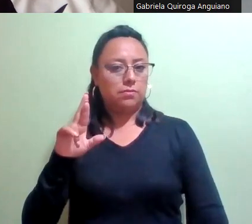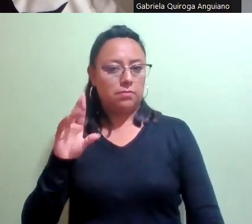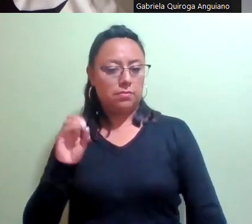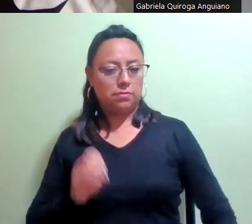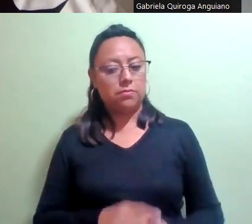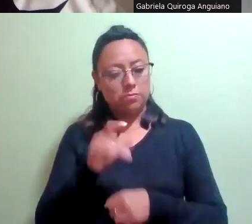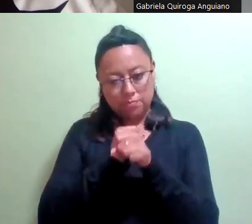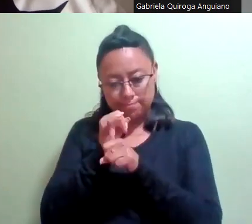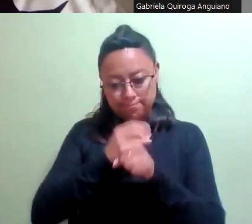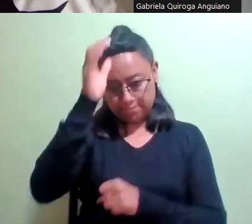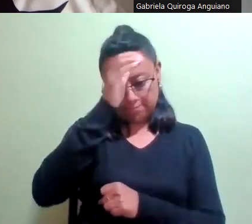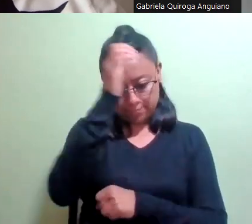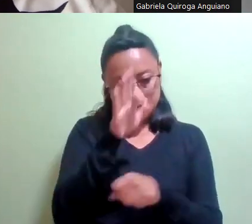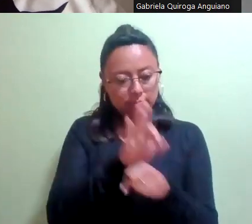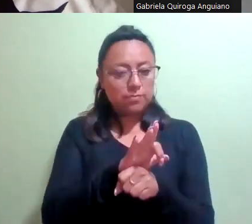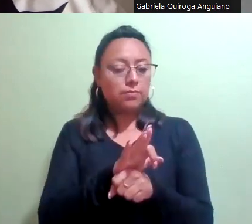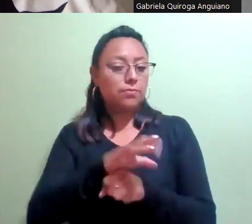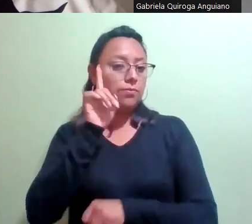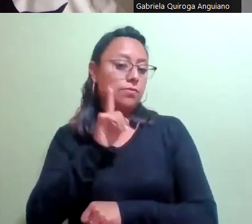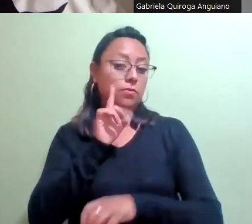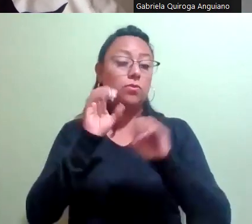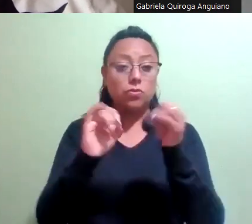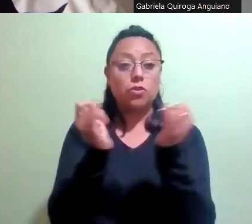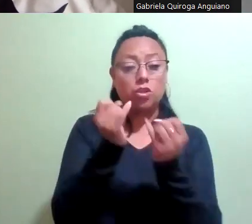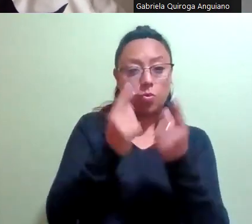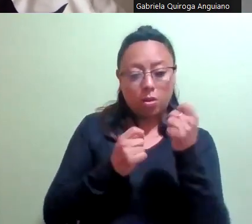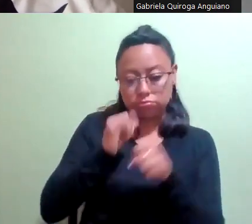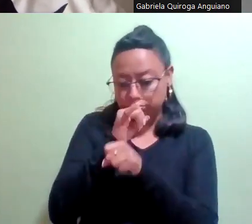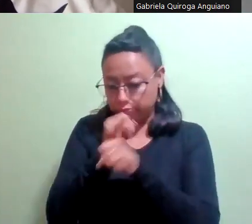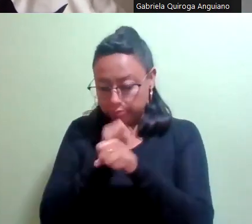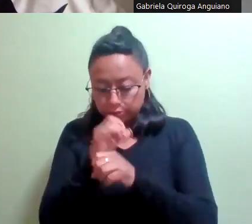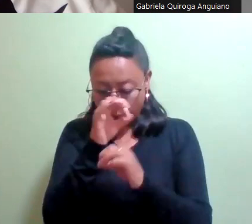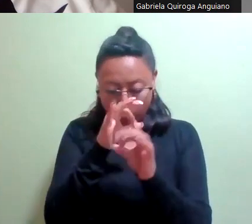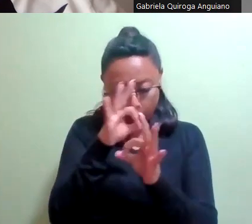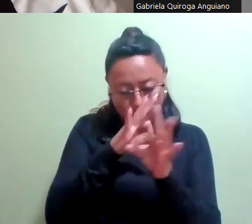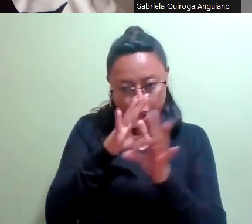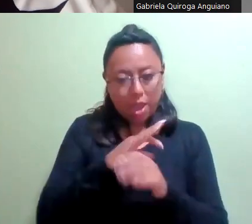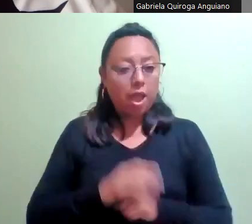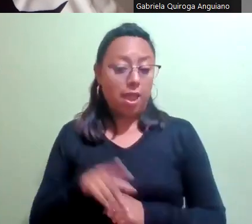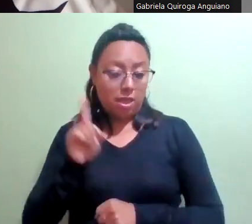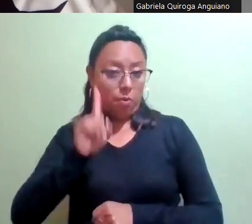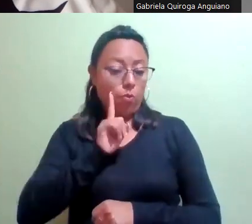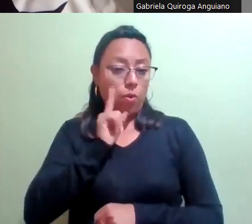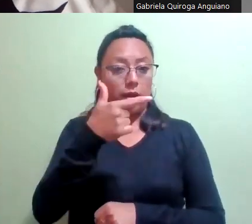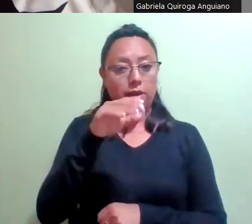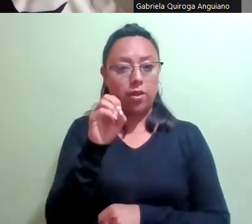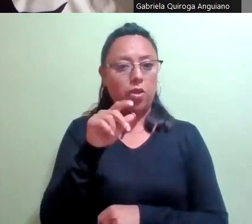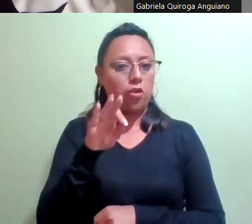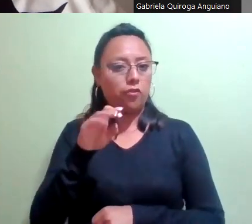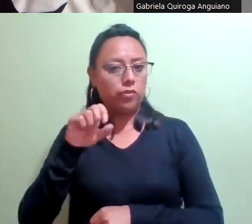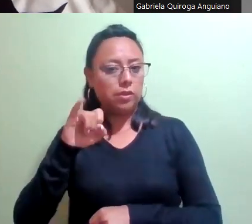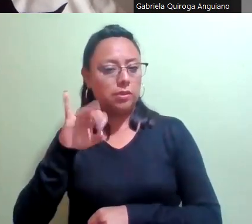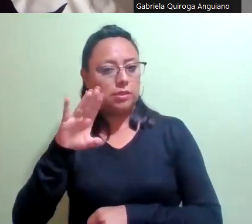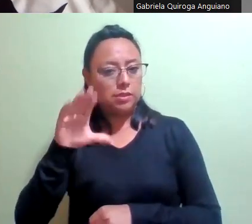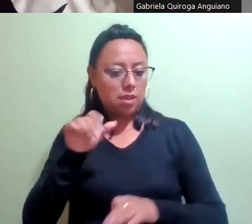de las mujeres o por investigar algún producto, medicamento o elemento que las beneficie. Ella es geofísica, investigadora egresada del